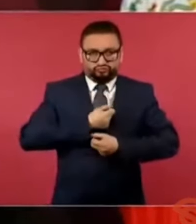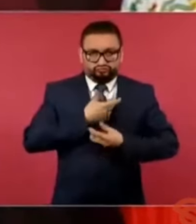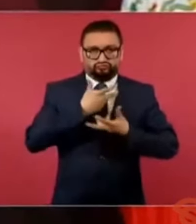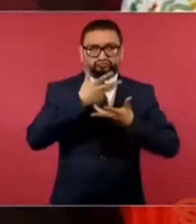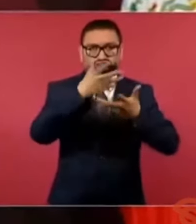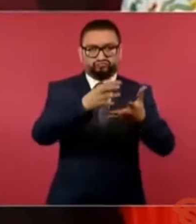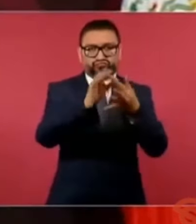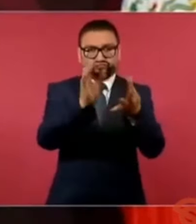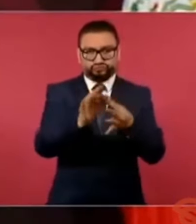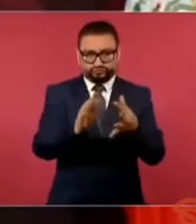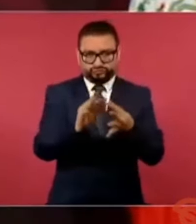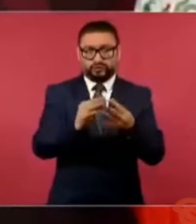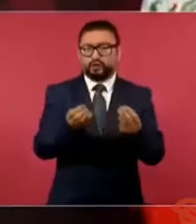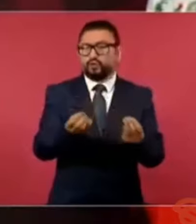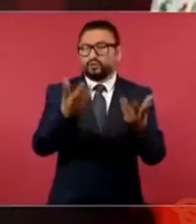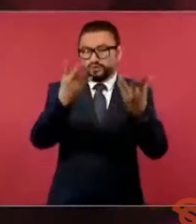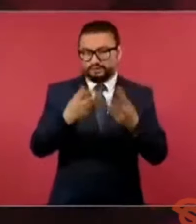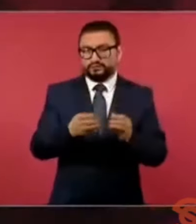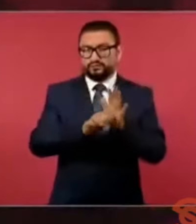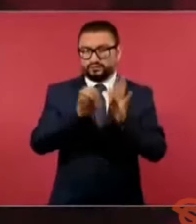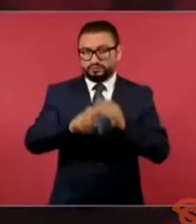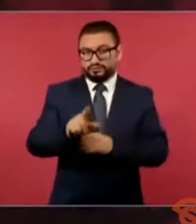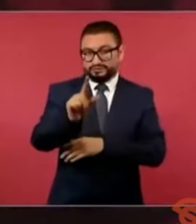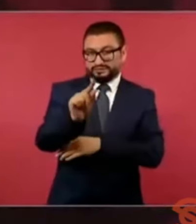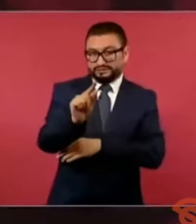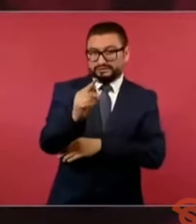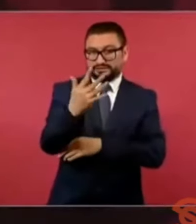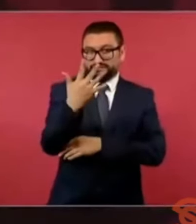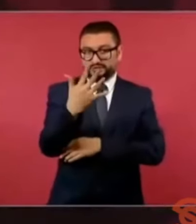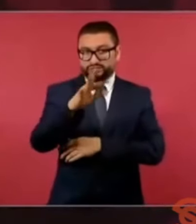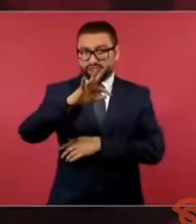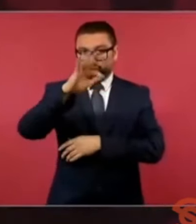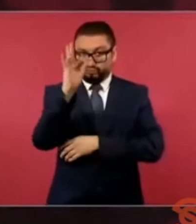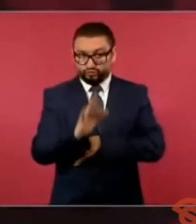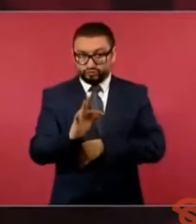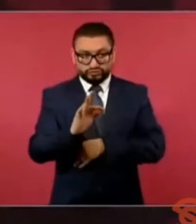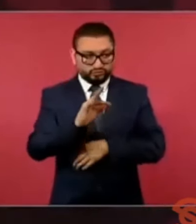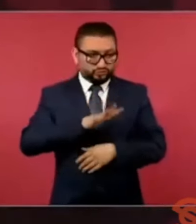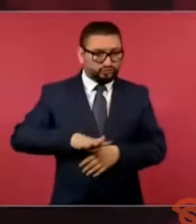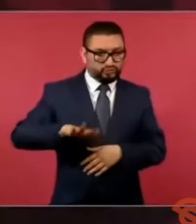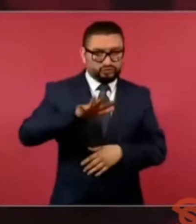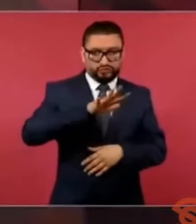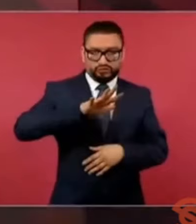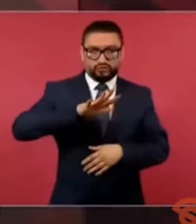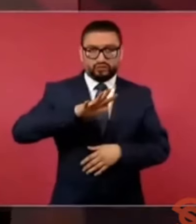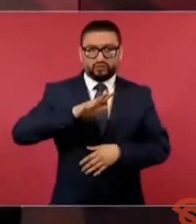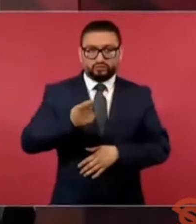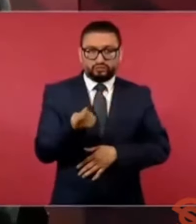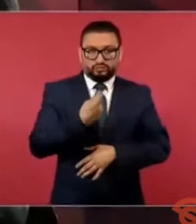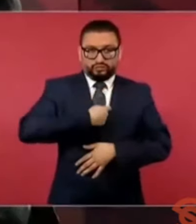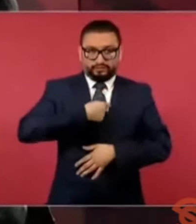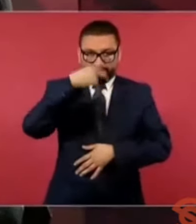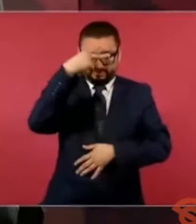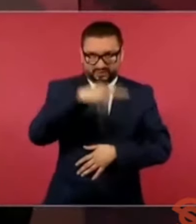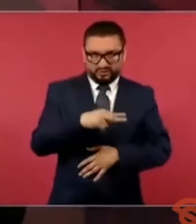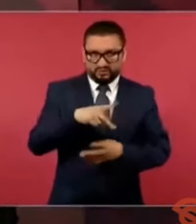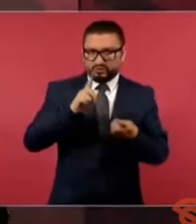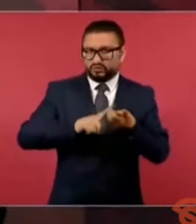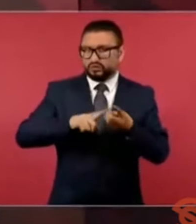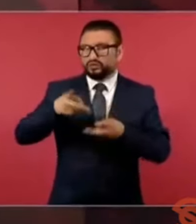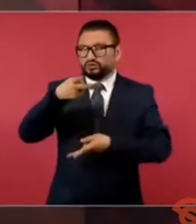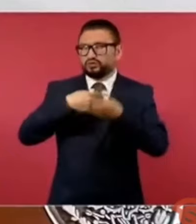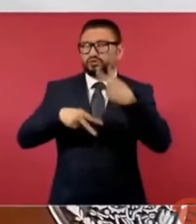el 75% de lo que somos hoy, lo traemos, lo